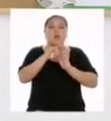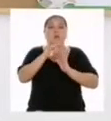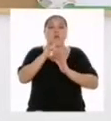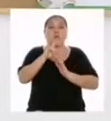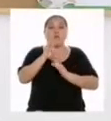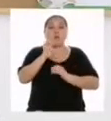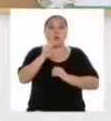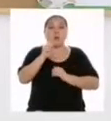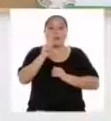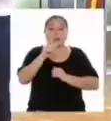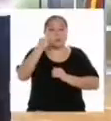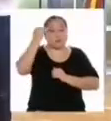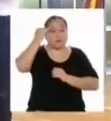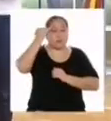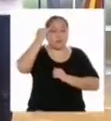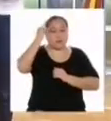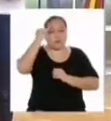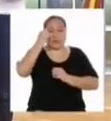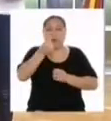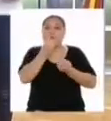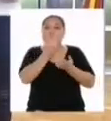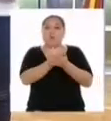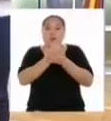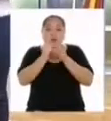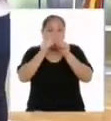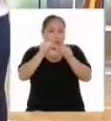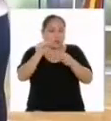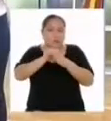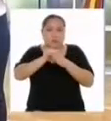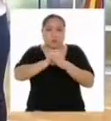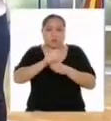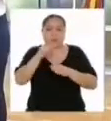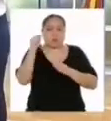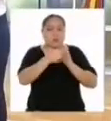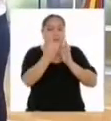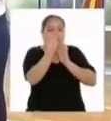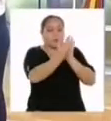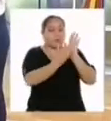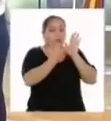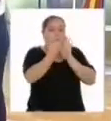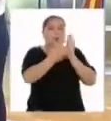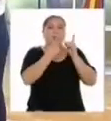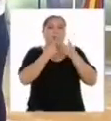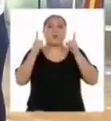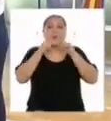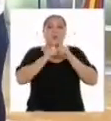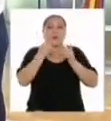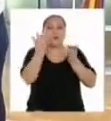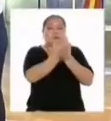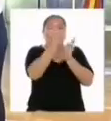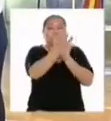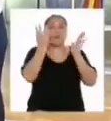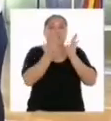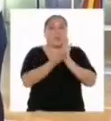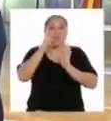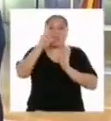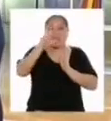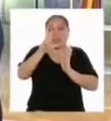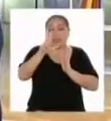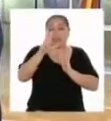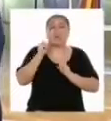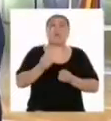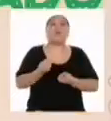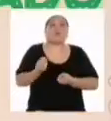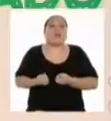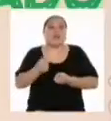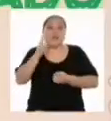genial iniciativa para seguir platicando. En un gráfico de torta, este bloque de preguntas aparecería dividido en tres, porque tenemos tres